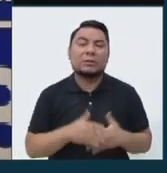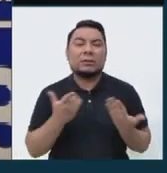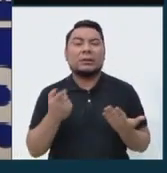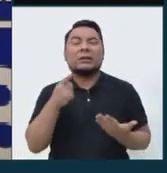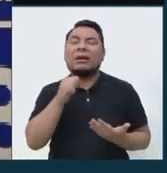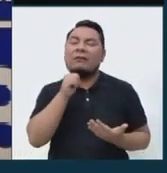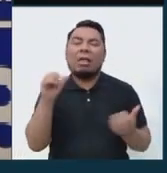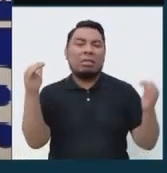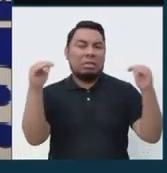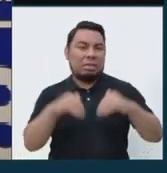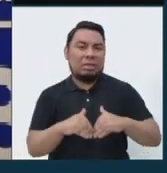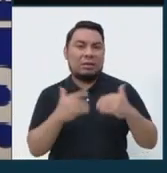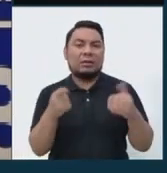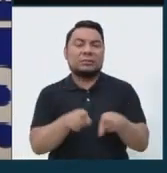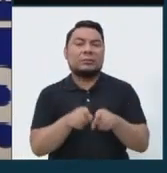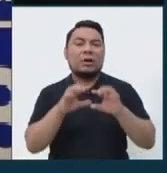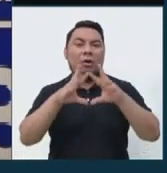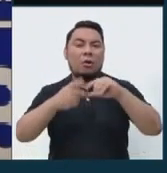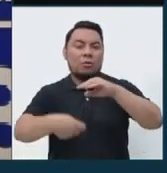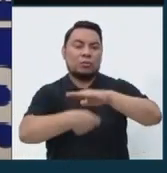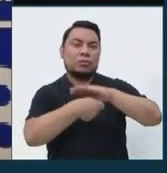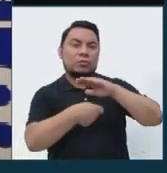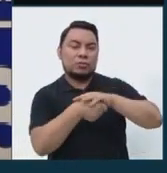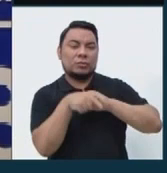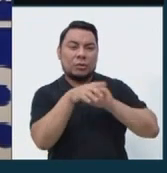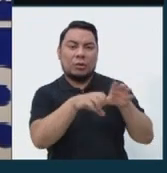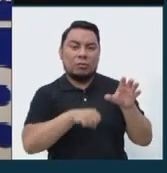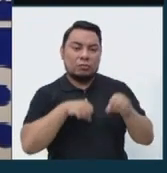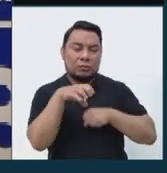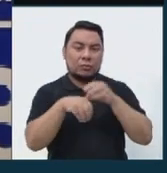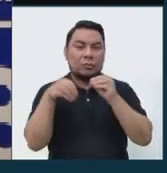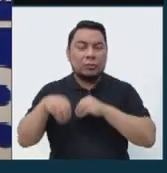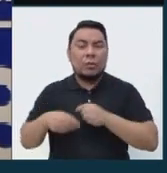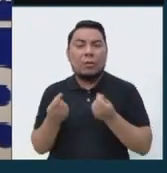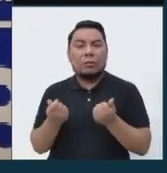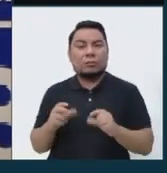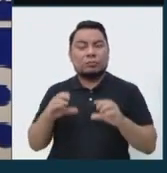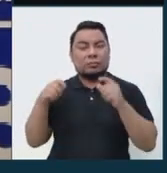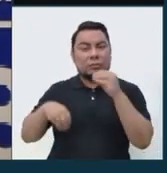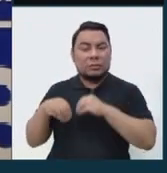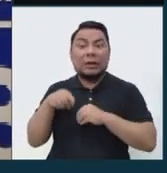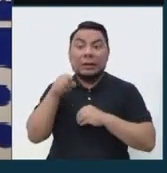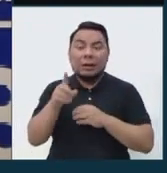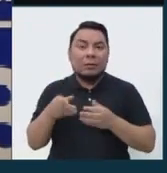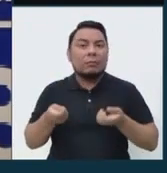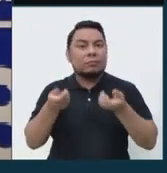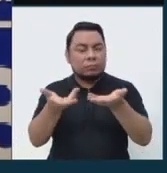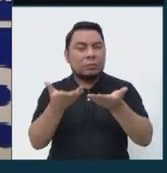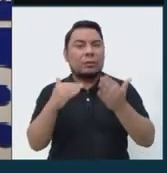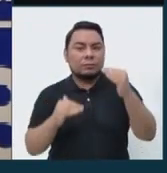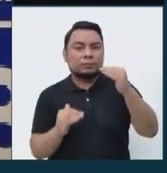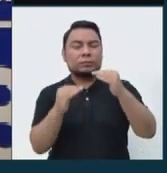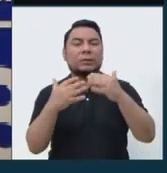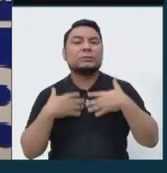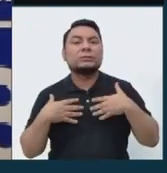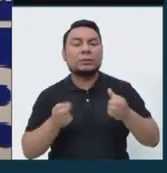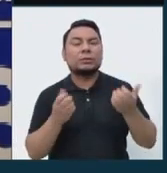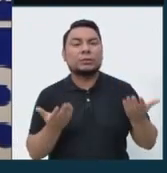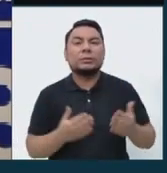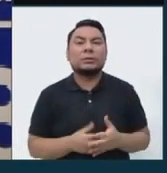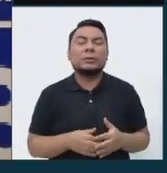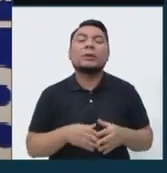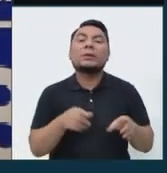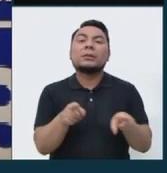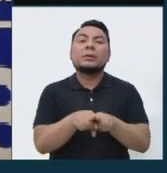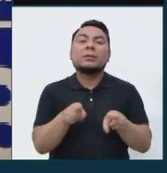ineficiencia y la corrupción. Que se llevan parte del dinero, con lo cual se pudo llenar la brecha de salud. También